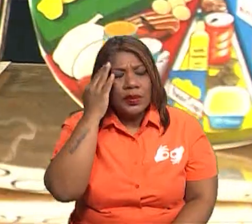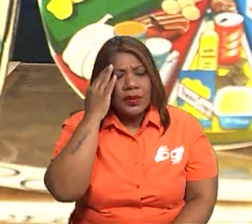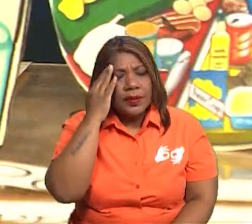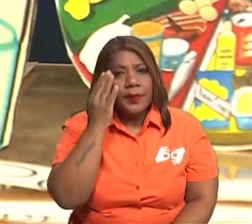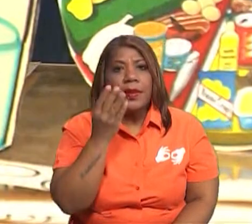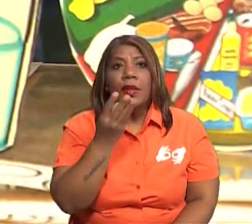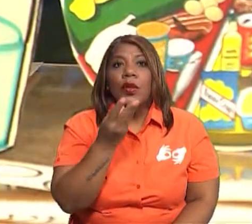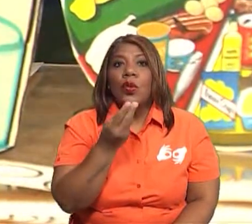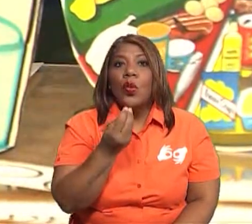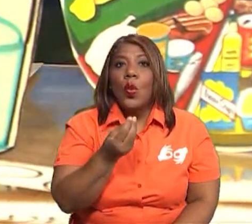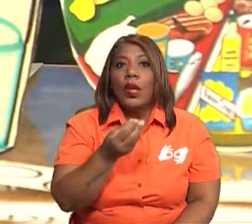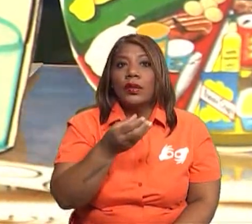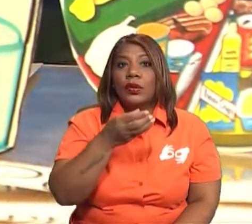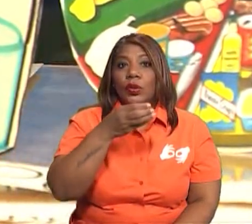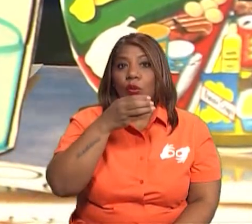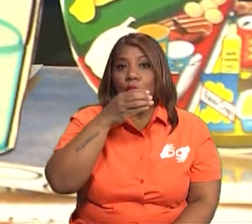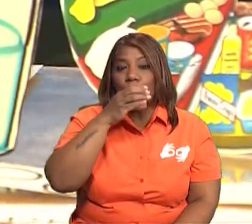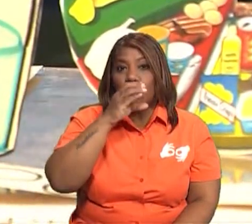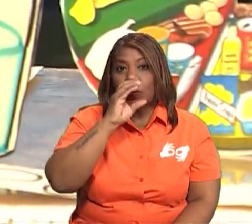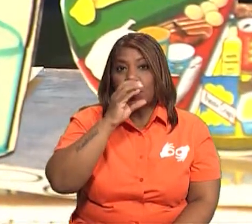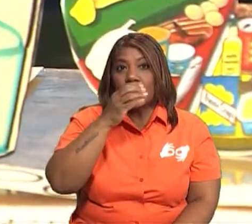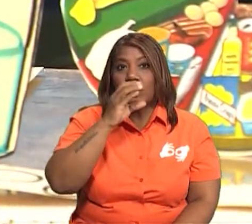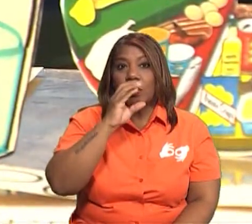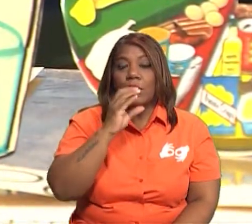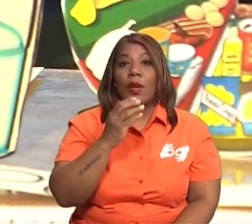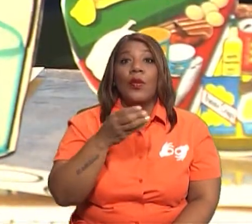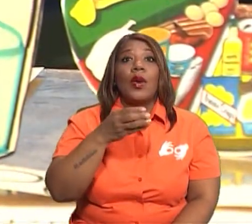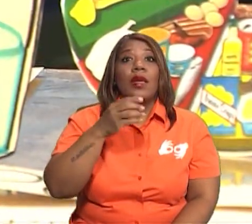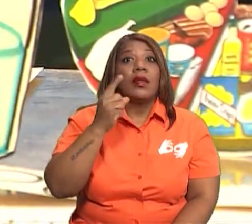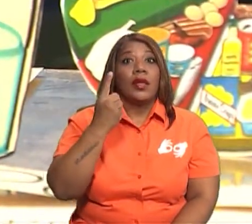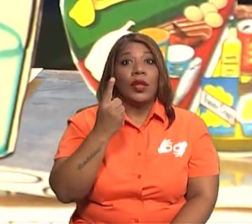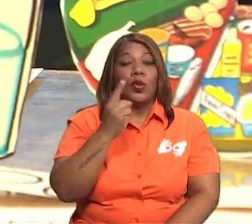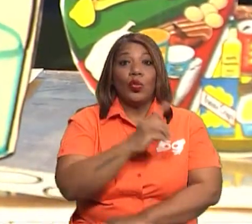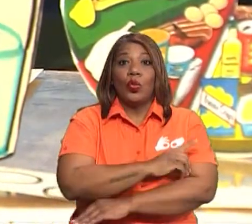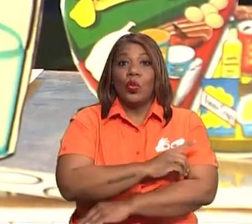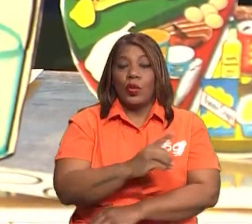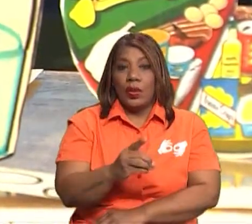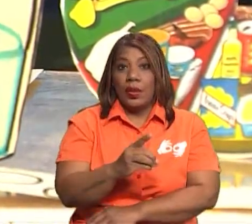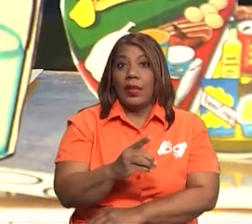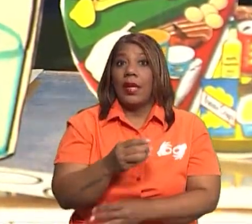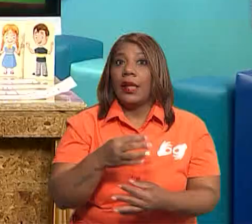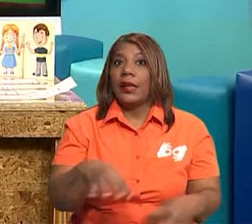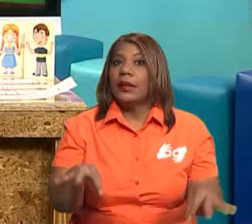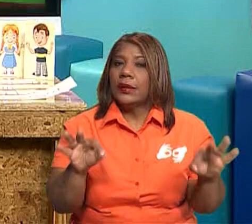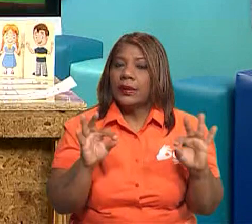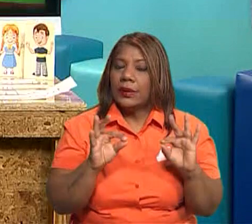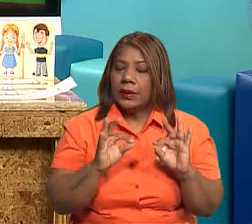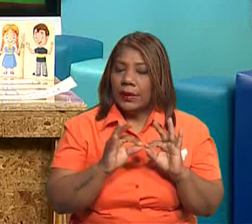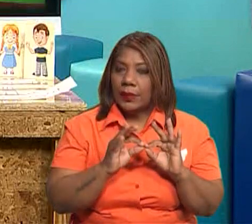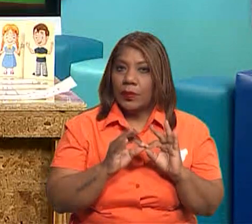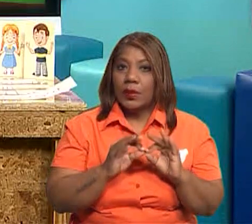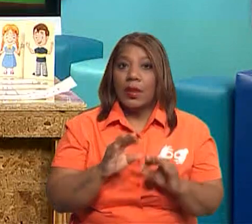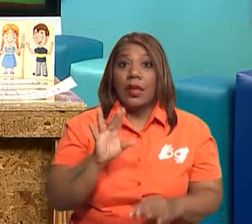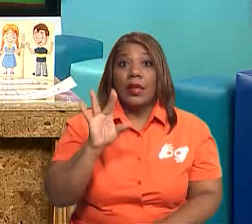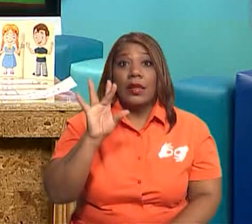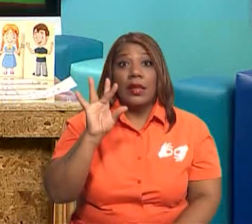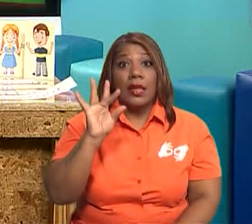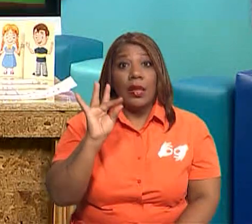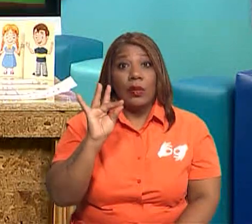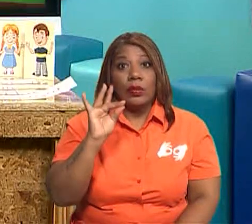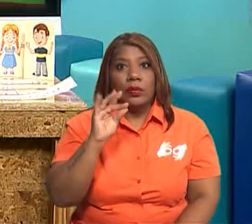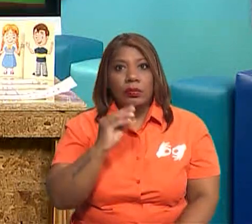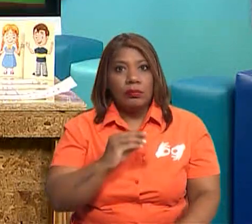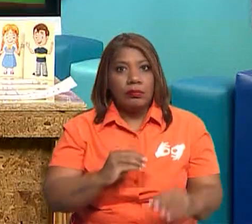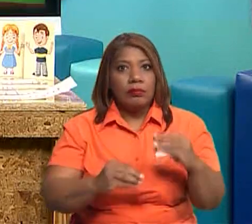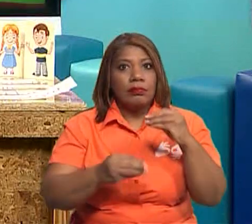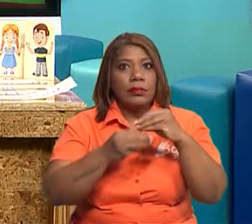mis niños, cuántos vasos de agua tomamos al día. Es importante que tomemos ocho o más de ocho vasos de